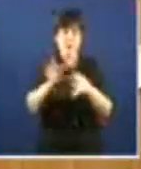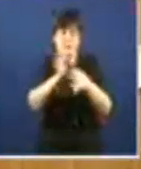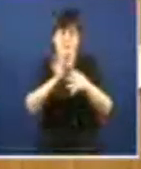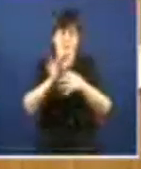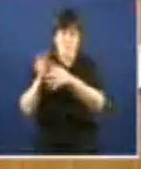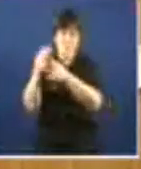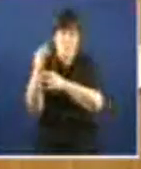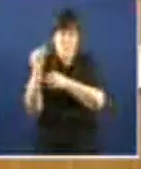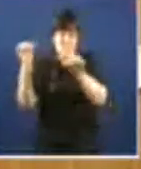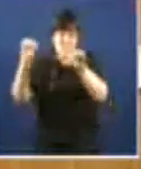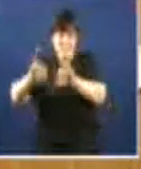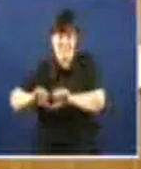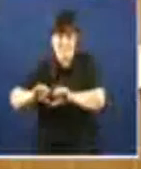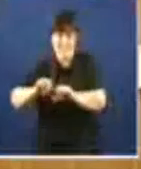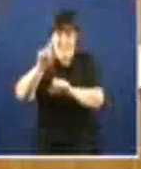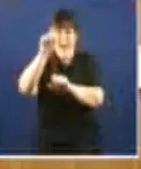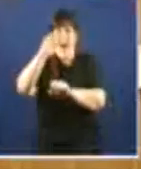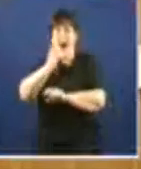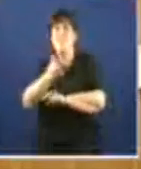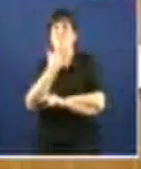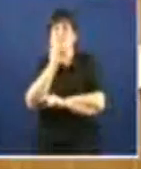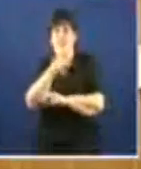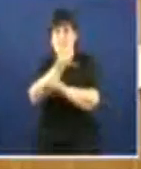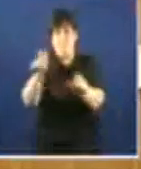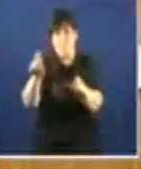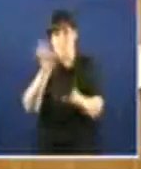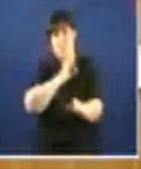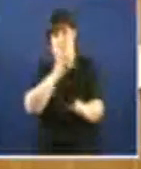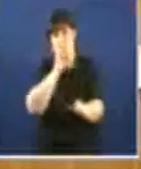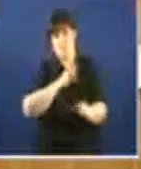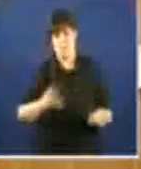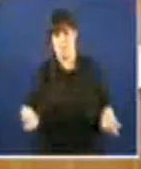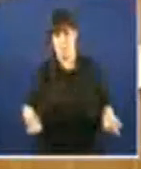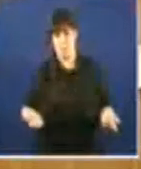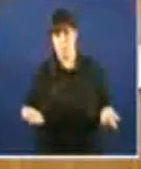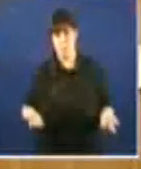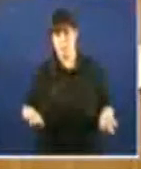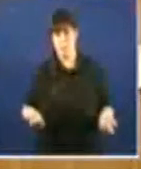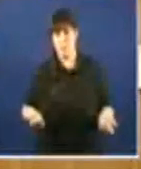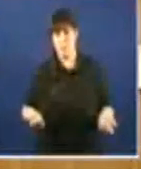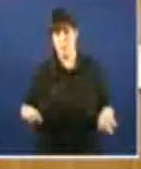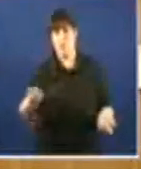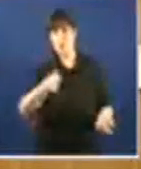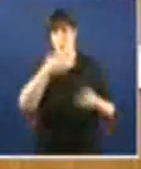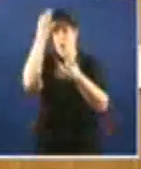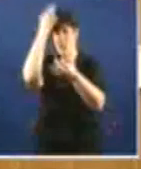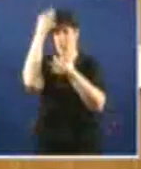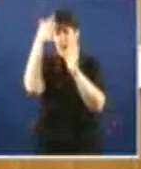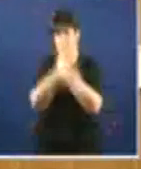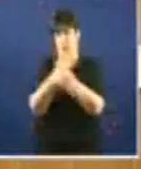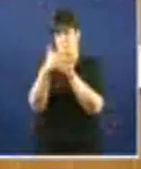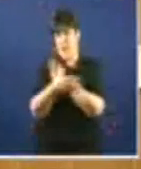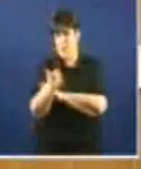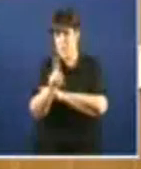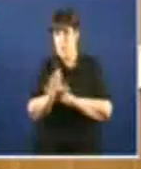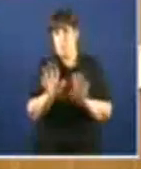traslada aos cidadáns galegos. Non sei se terei moito tempo a entrar en detalles, pero o